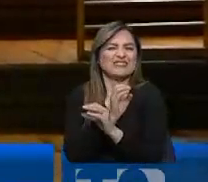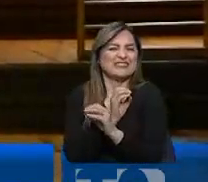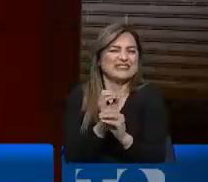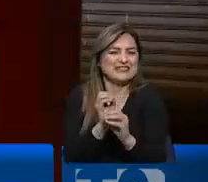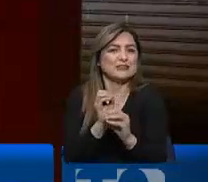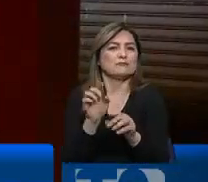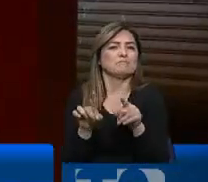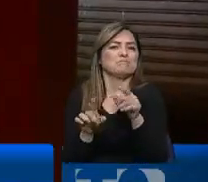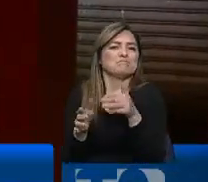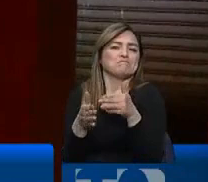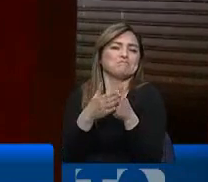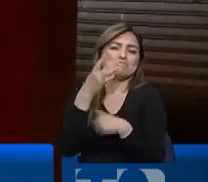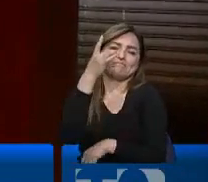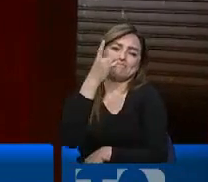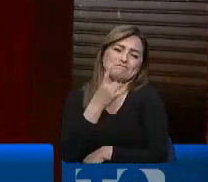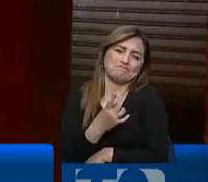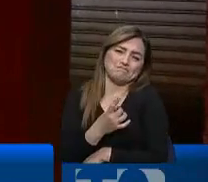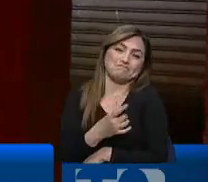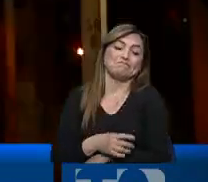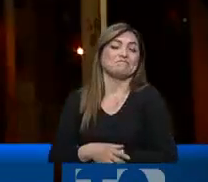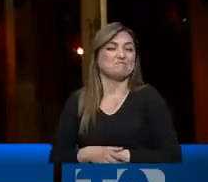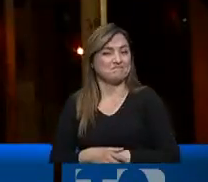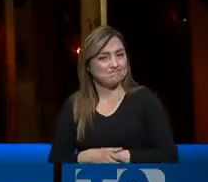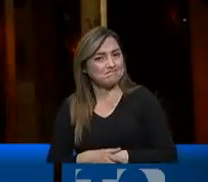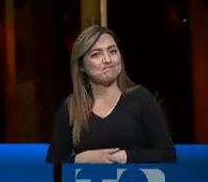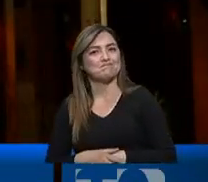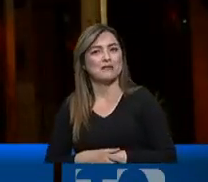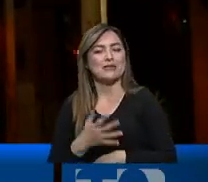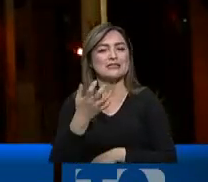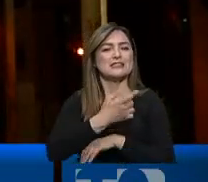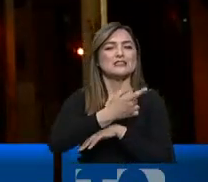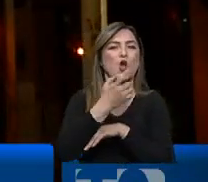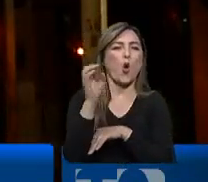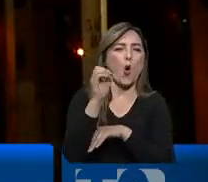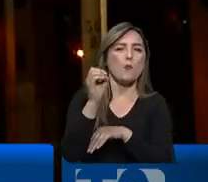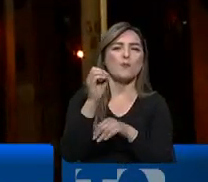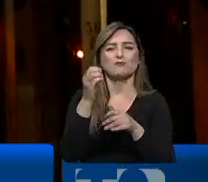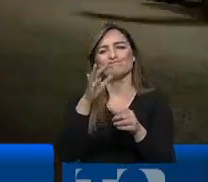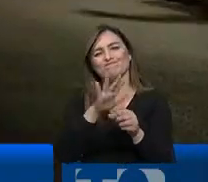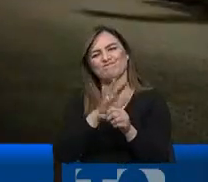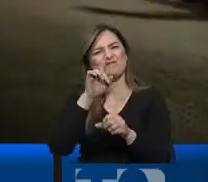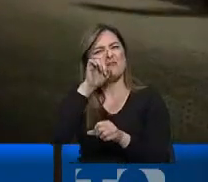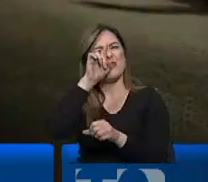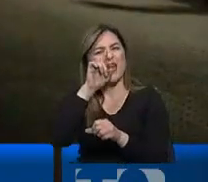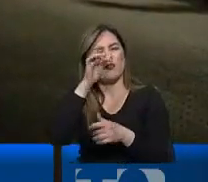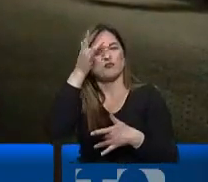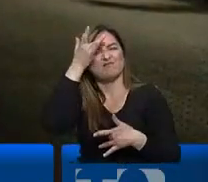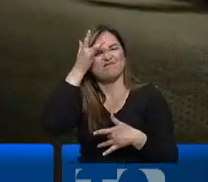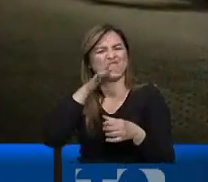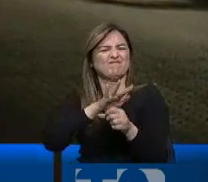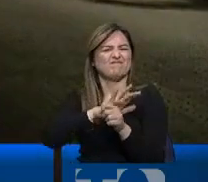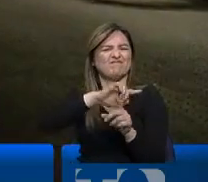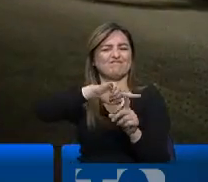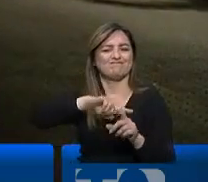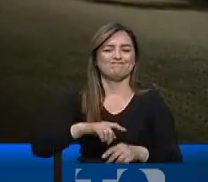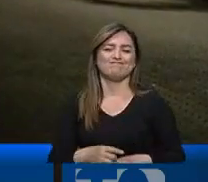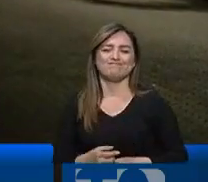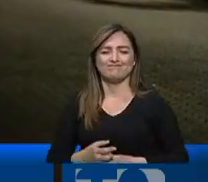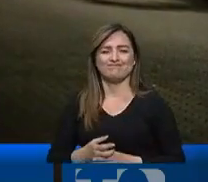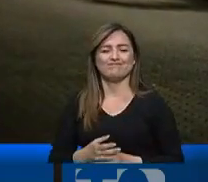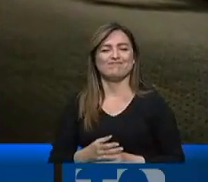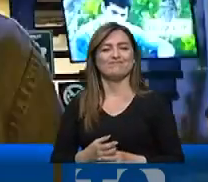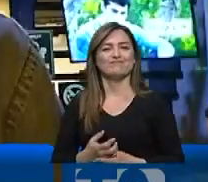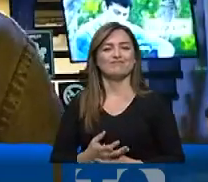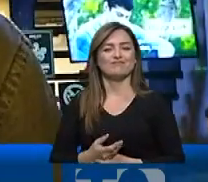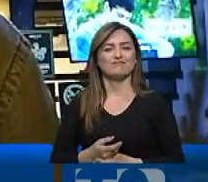vacíos y otros que han optado por cerrar sus puertas por al menos 15 días como medida de prevención o por contar con